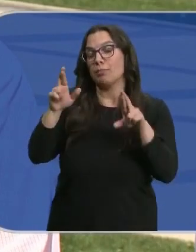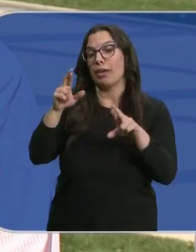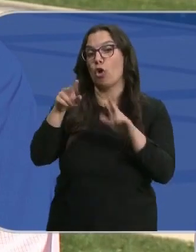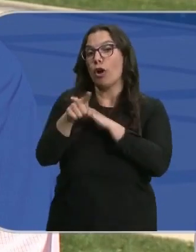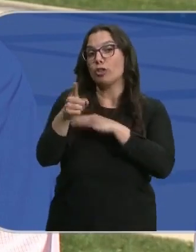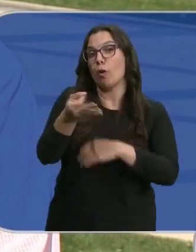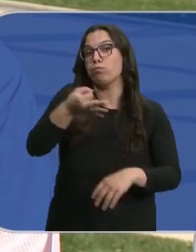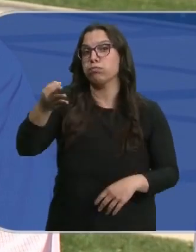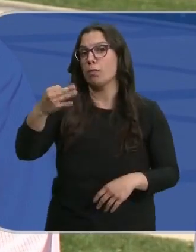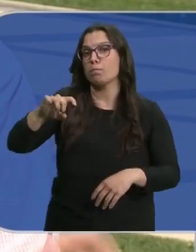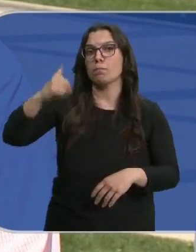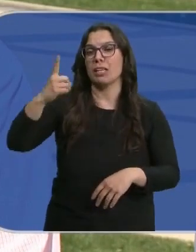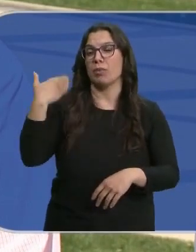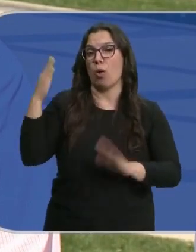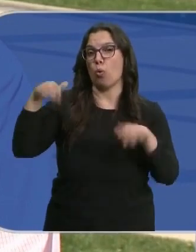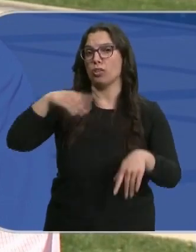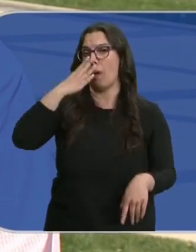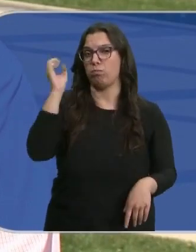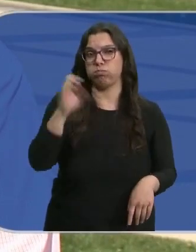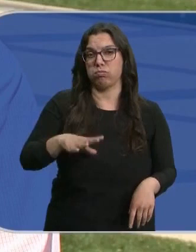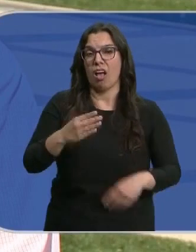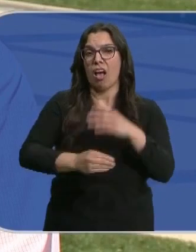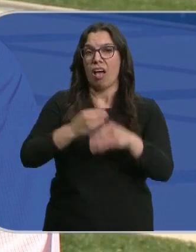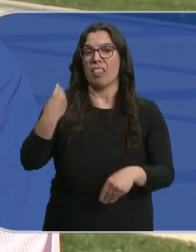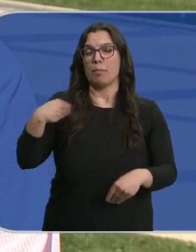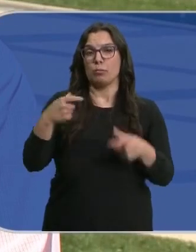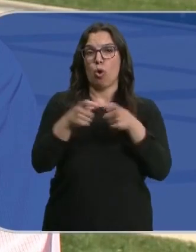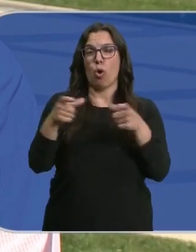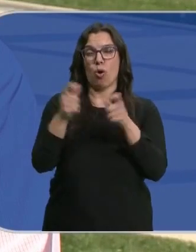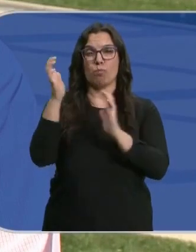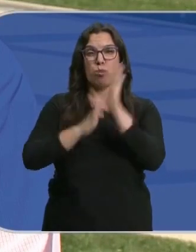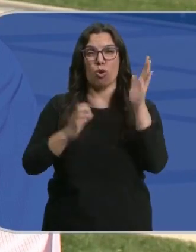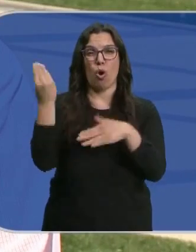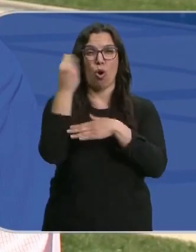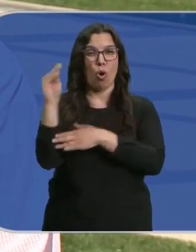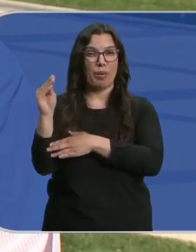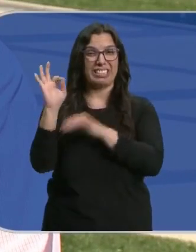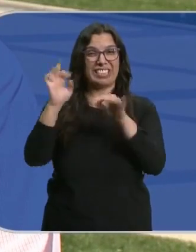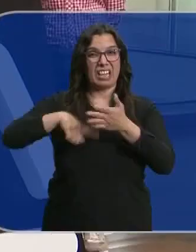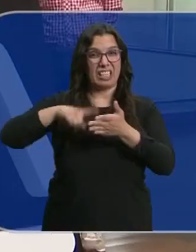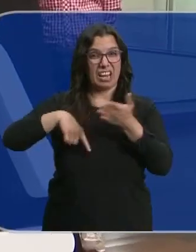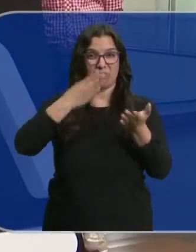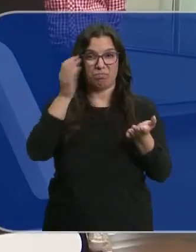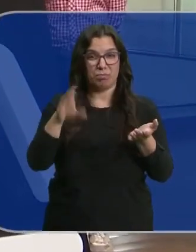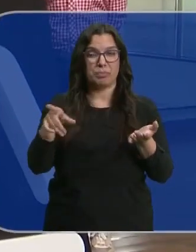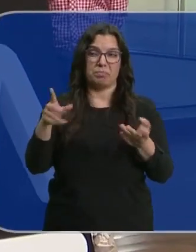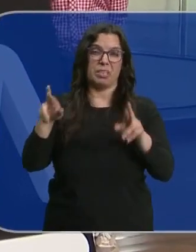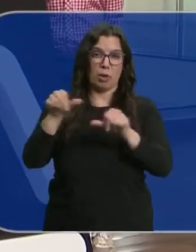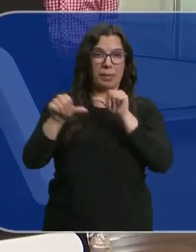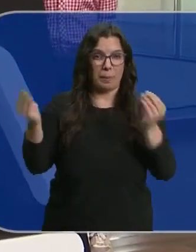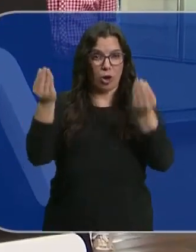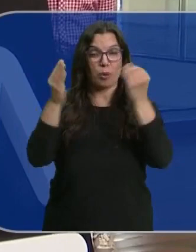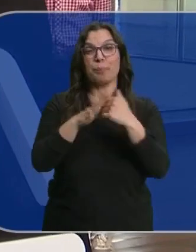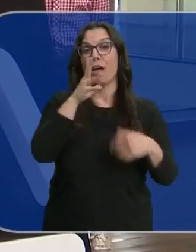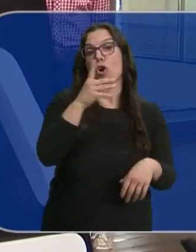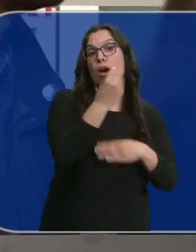eficacia que la última chapuza que ha sido lo del bono joven del alquiler. Serán los jóvenes